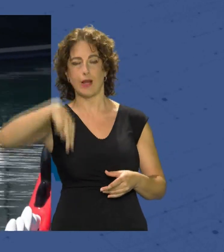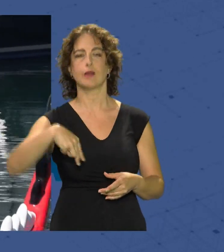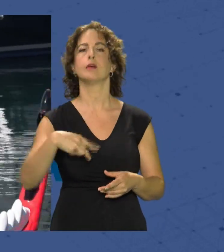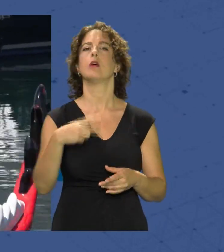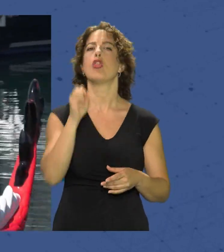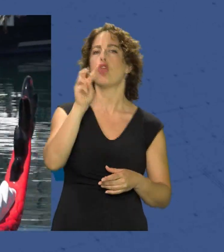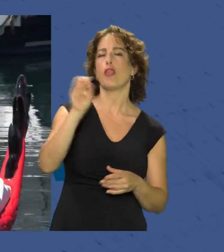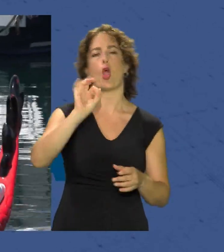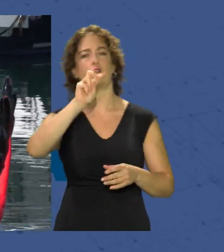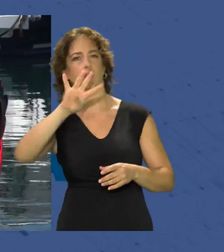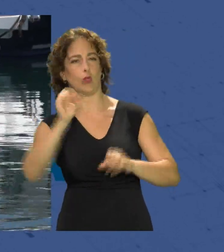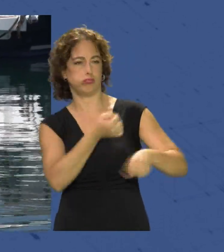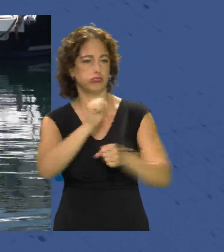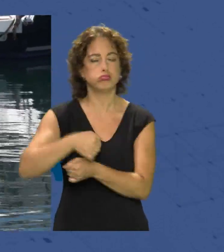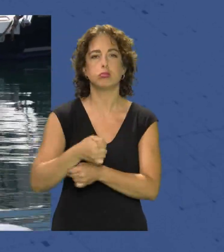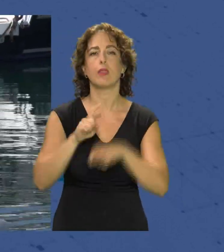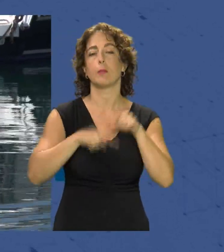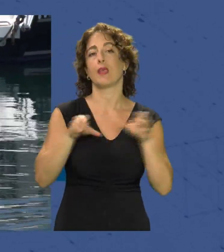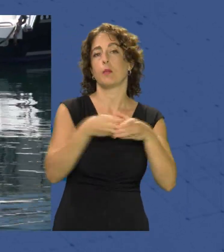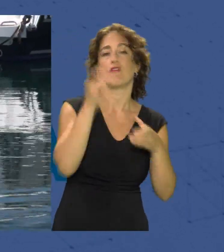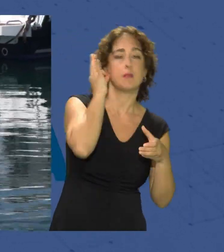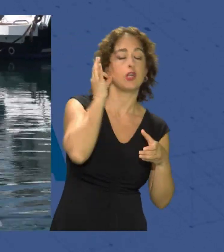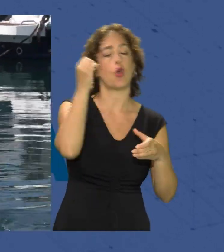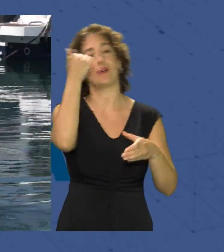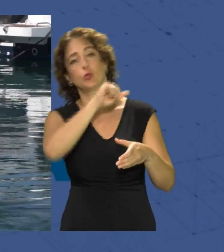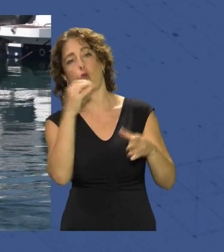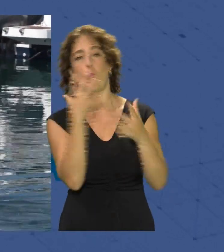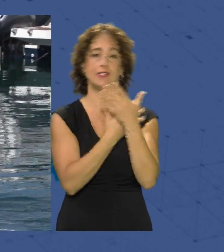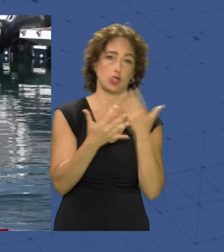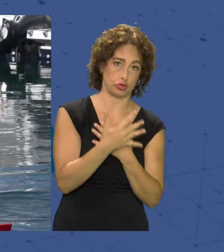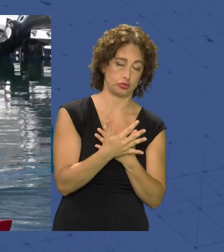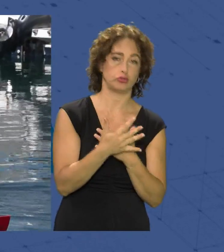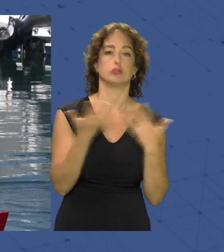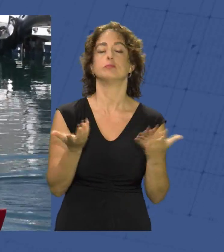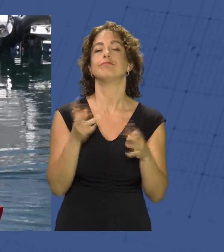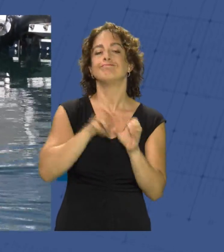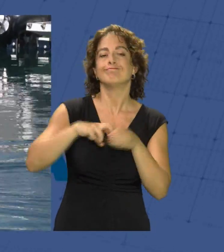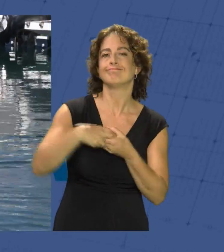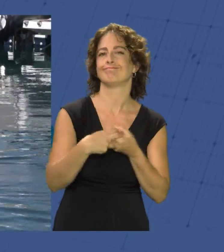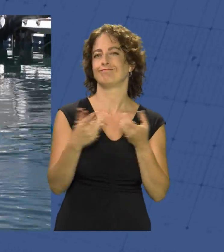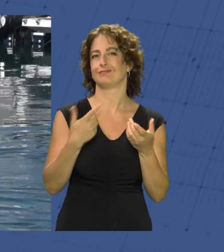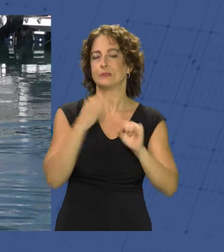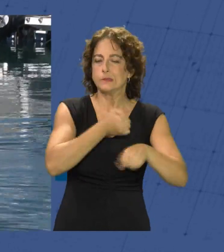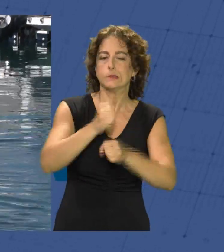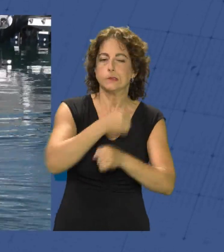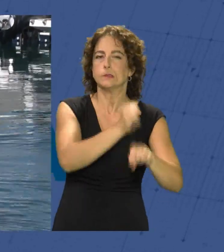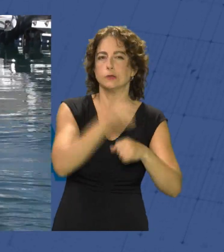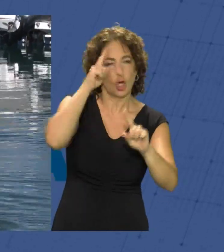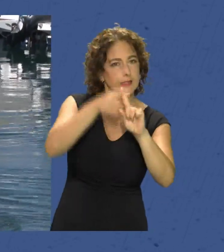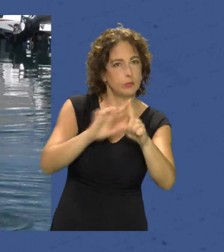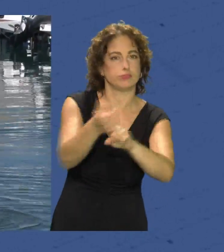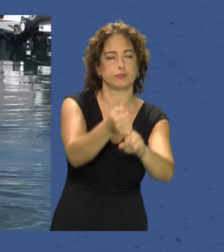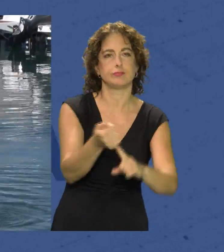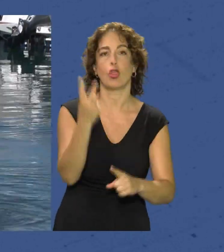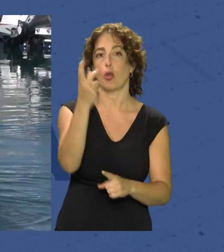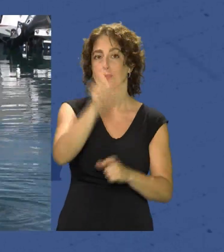12 o 24 palistas bien sea en equipos femeninos masculinos o mixtos y en los que los componentes reman para llegar a una meta de todo el equipo hay